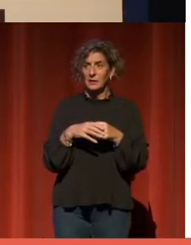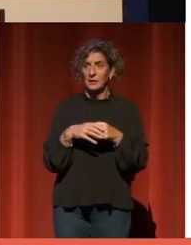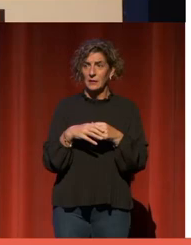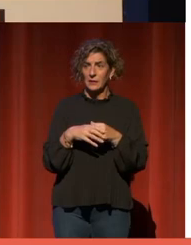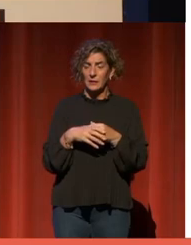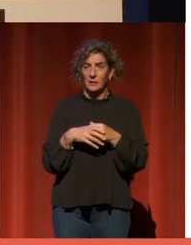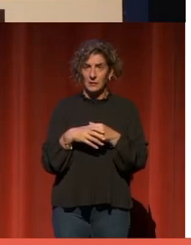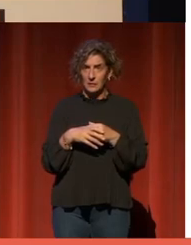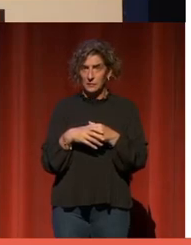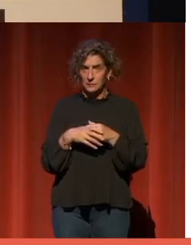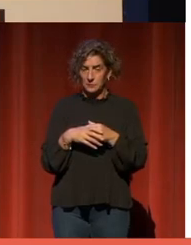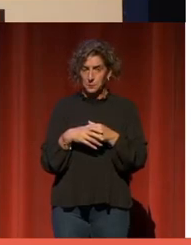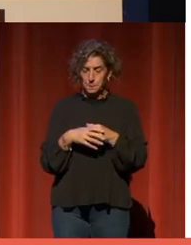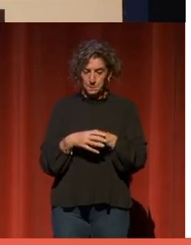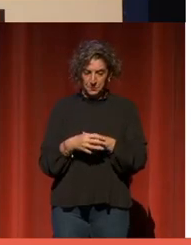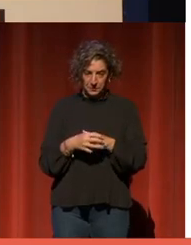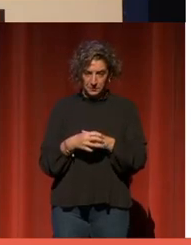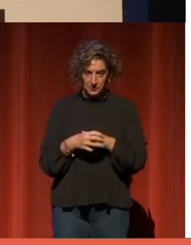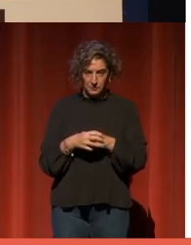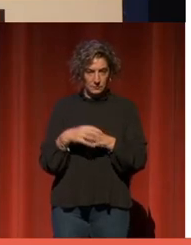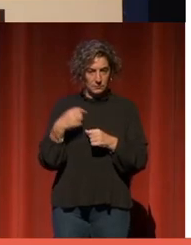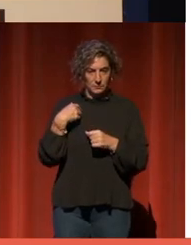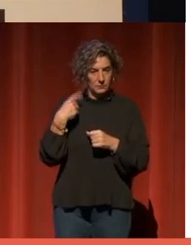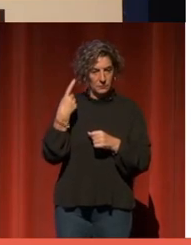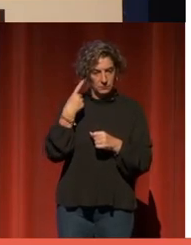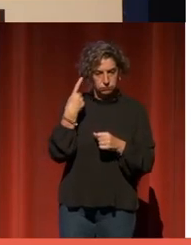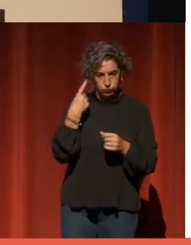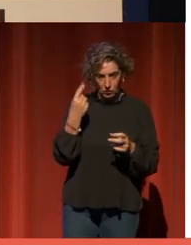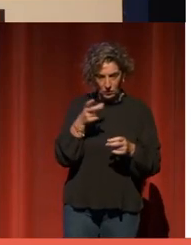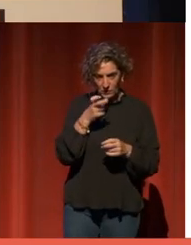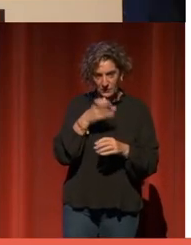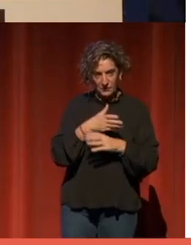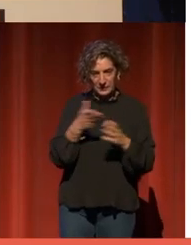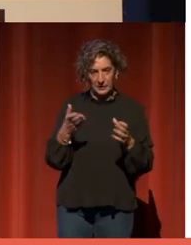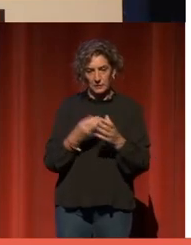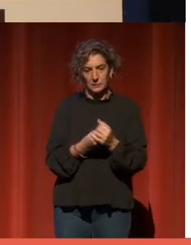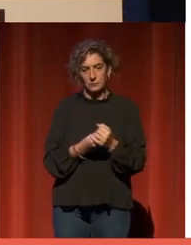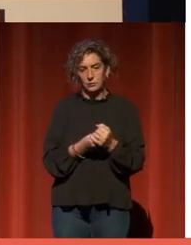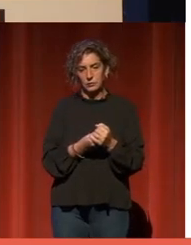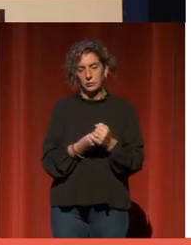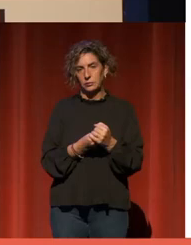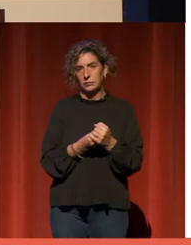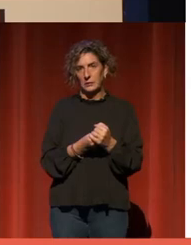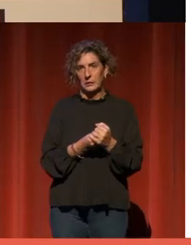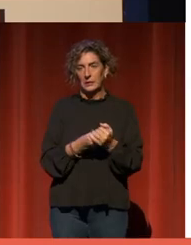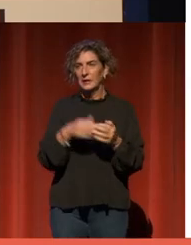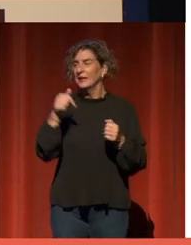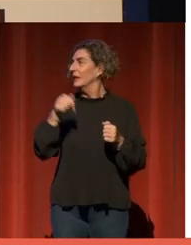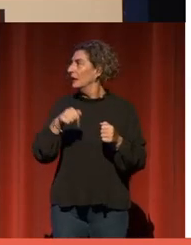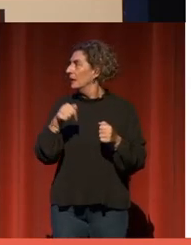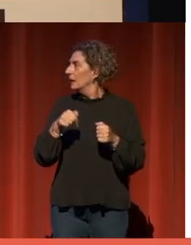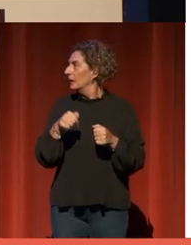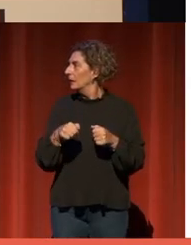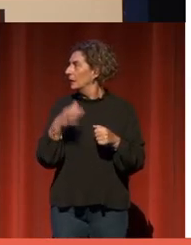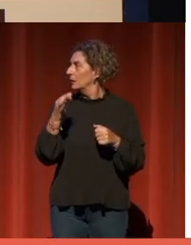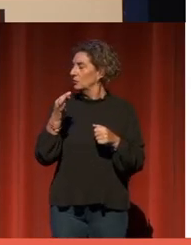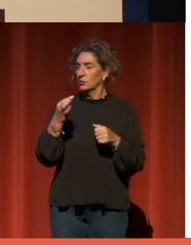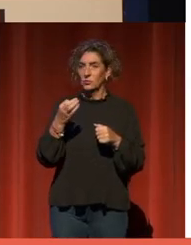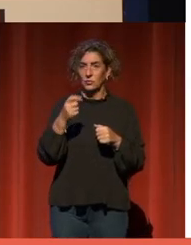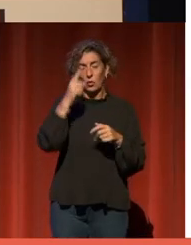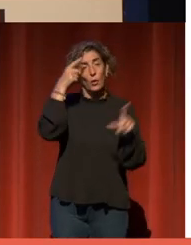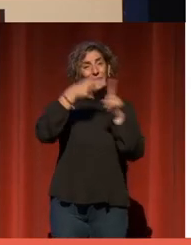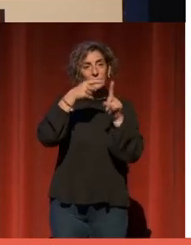el techo, en realidad virtual. Bueno, estos son los objetivos que tenemos para 2025